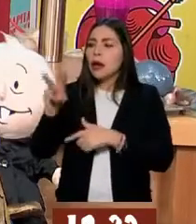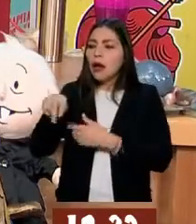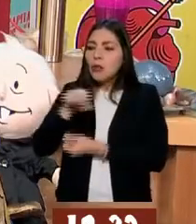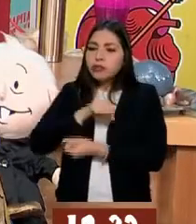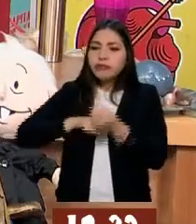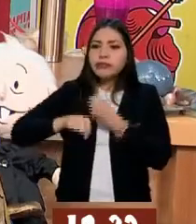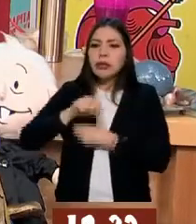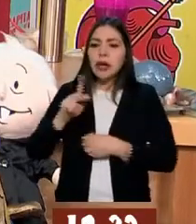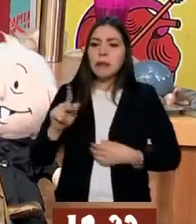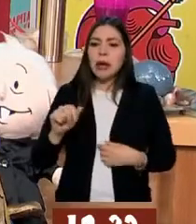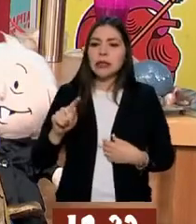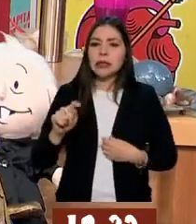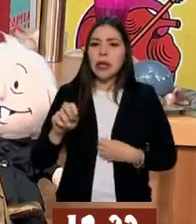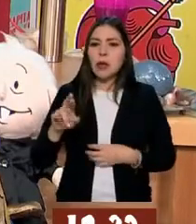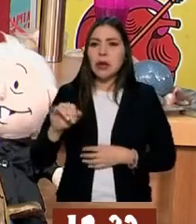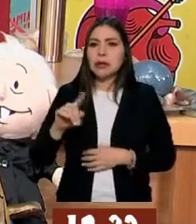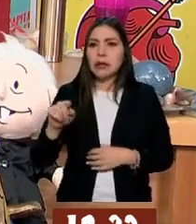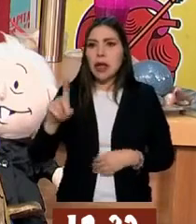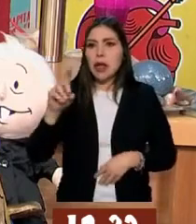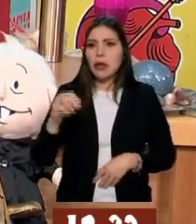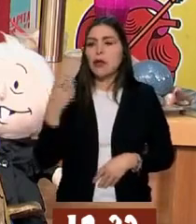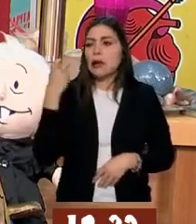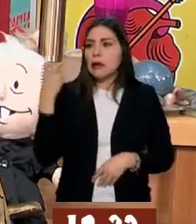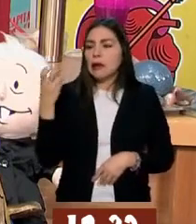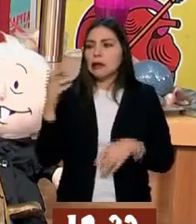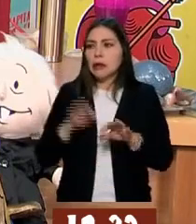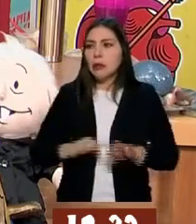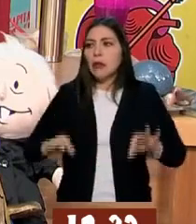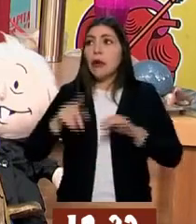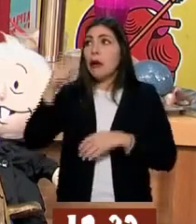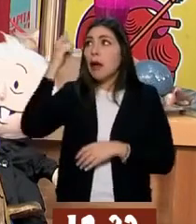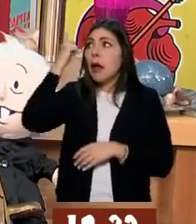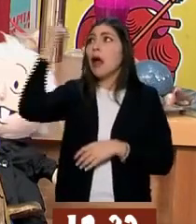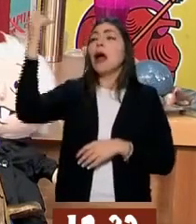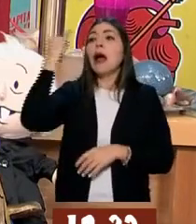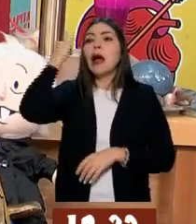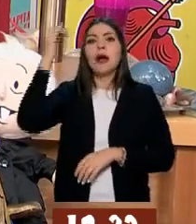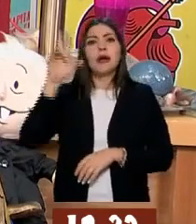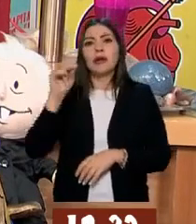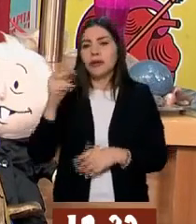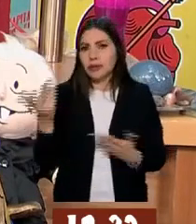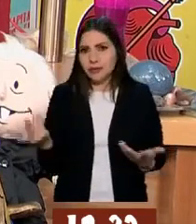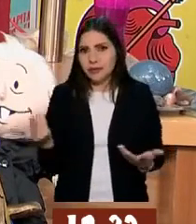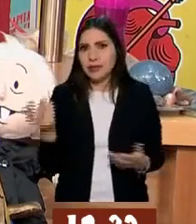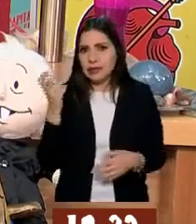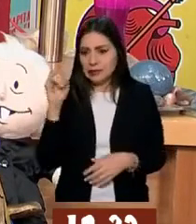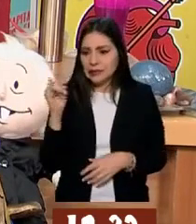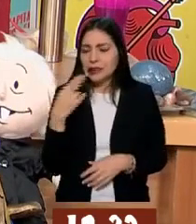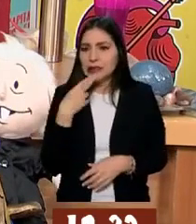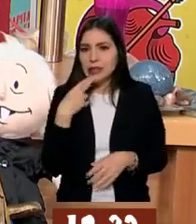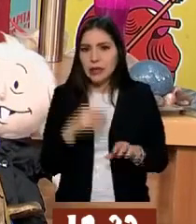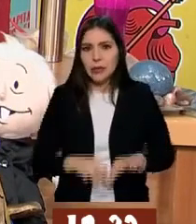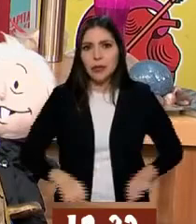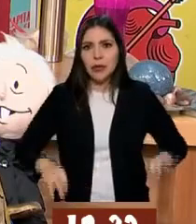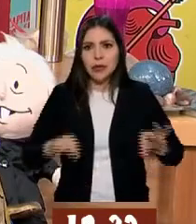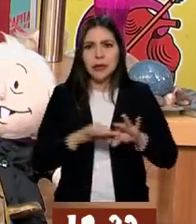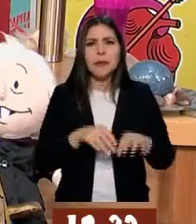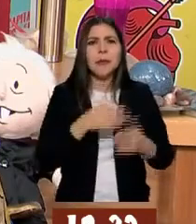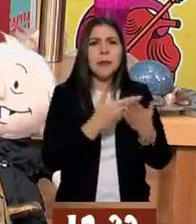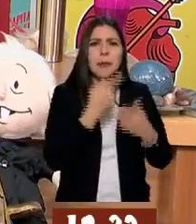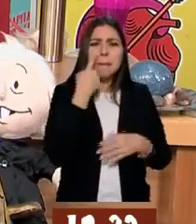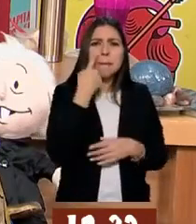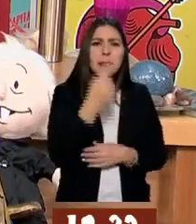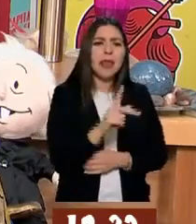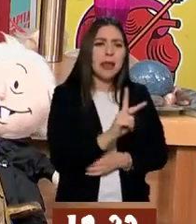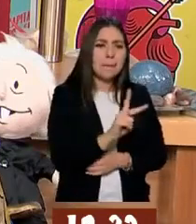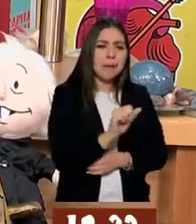pasteurizada, ultrapasteurizada, todo ese relajo? Sí, sí. La leche pasteurizada es como mi abuelita que hervía la